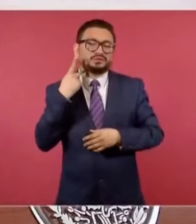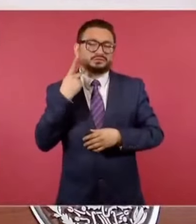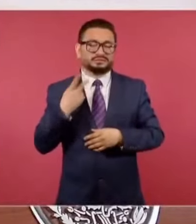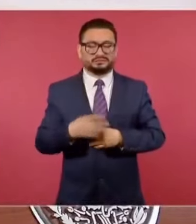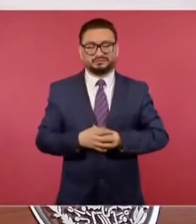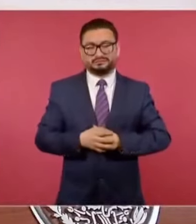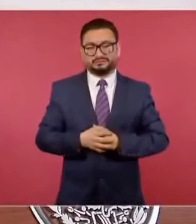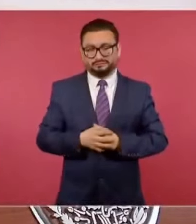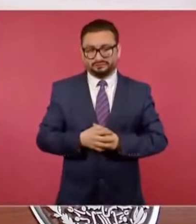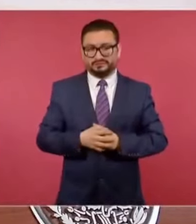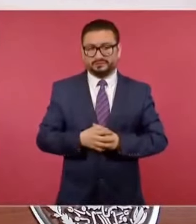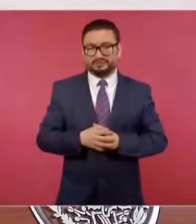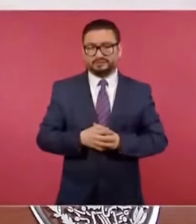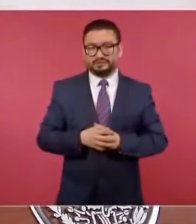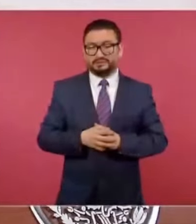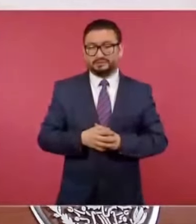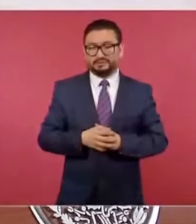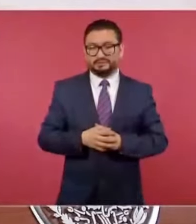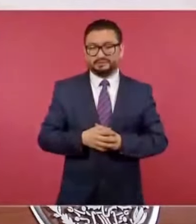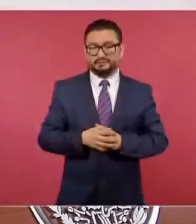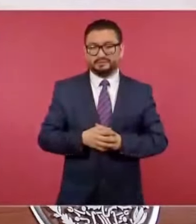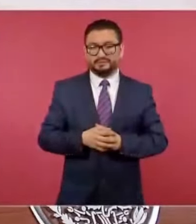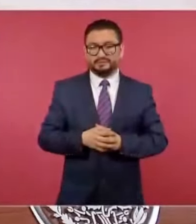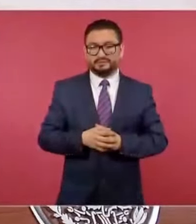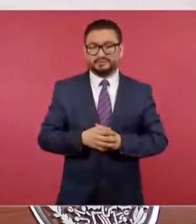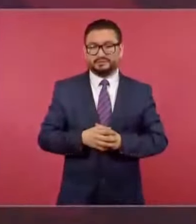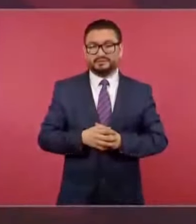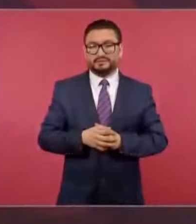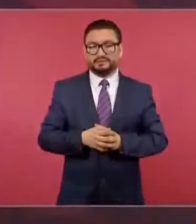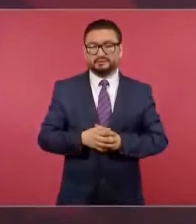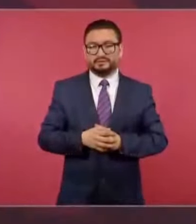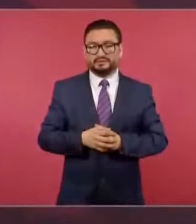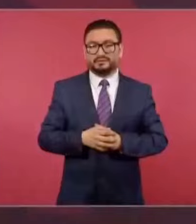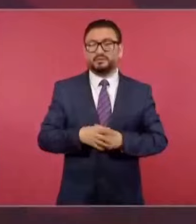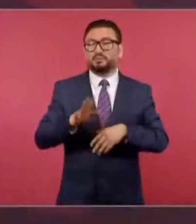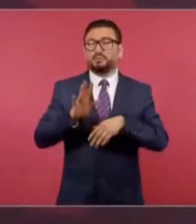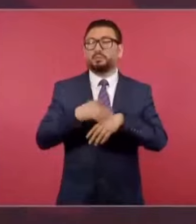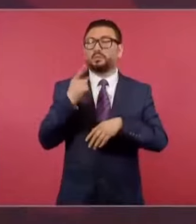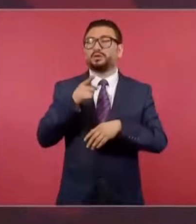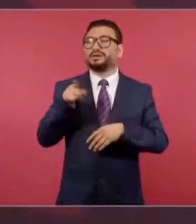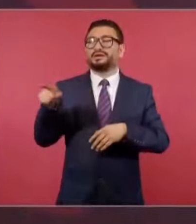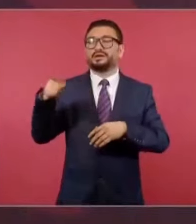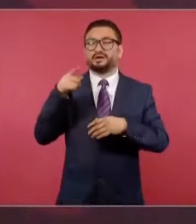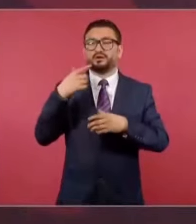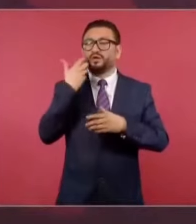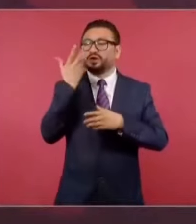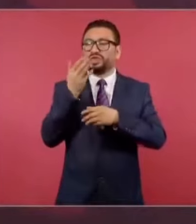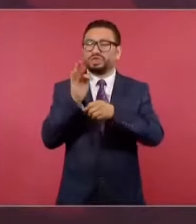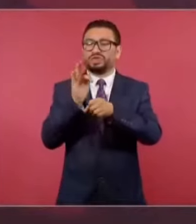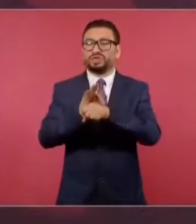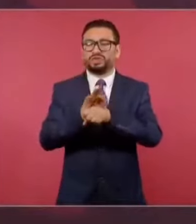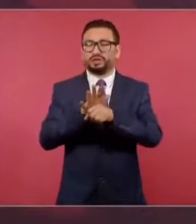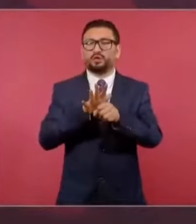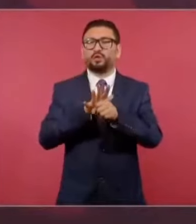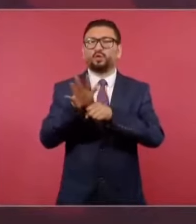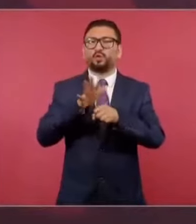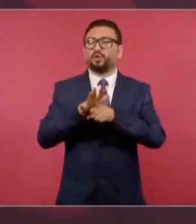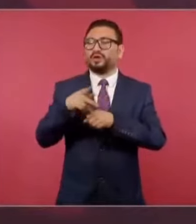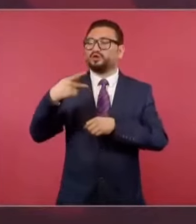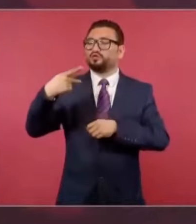ni siquiera por cuestiones políticas, porque lo que están defendiendo son